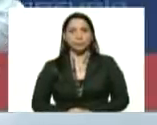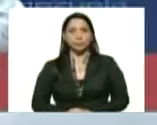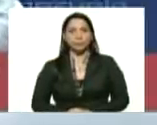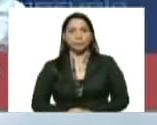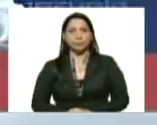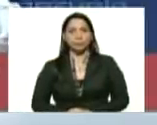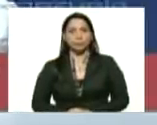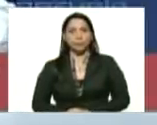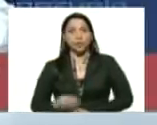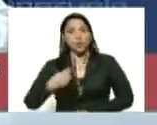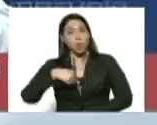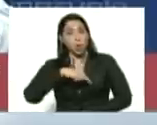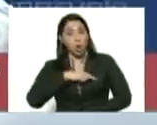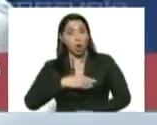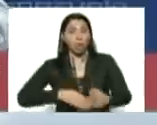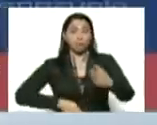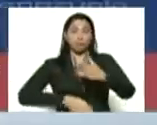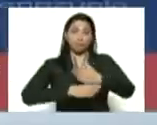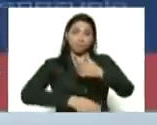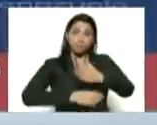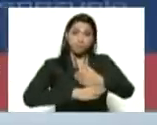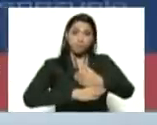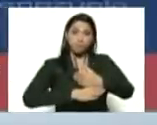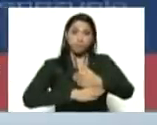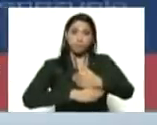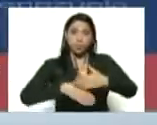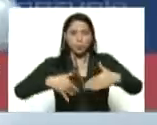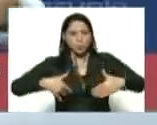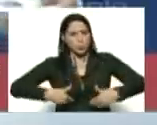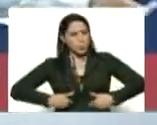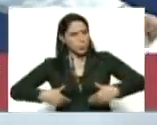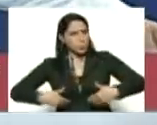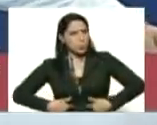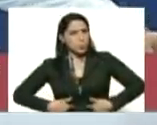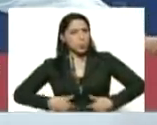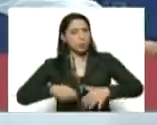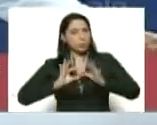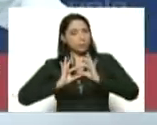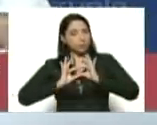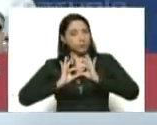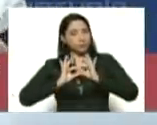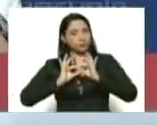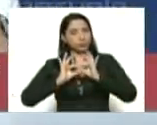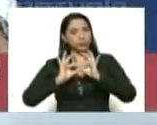Y nosotros mantener el esfuerzo por consolidar